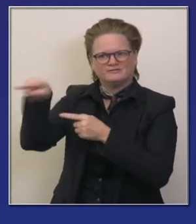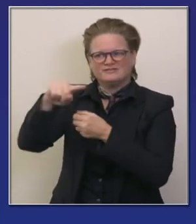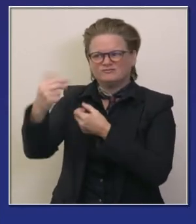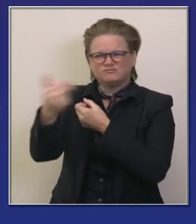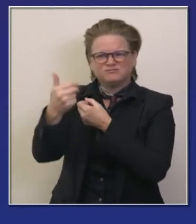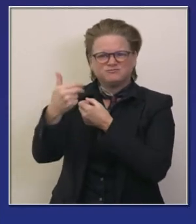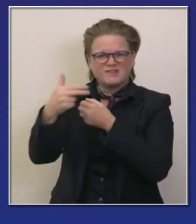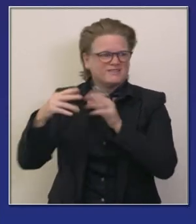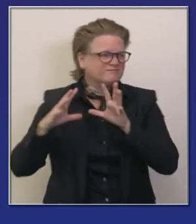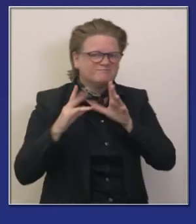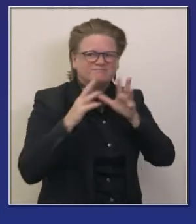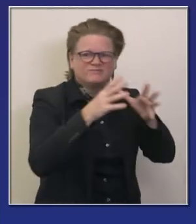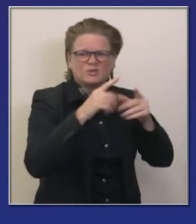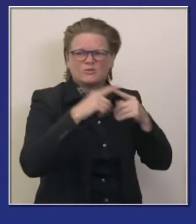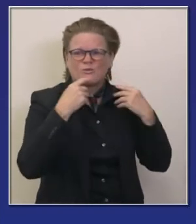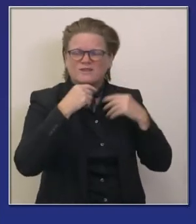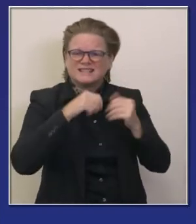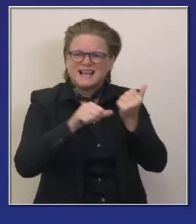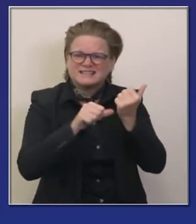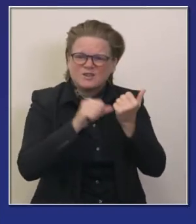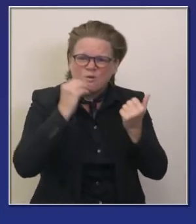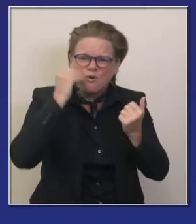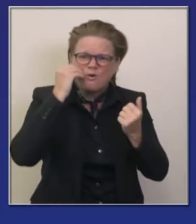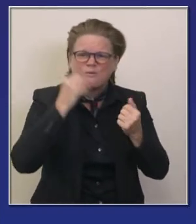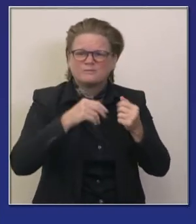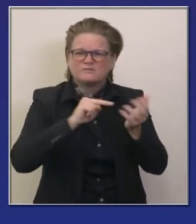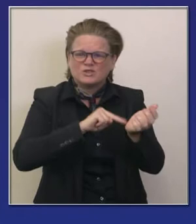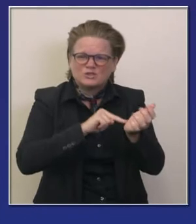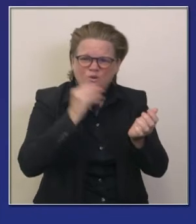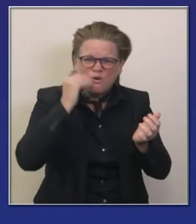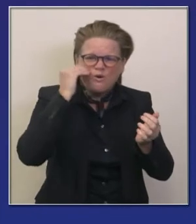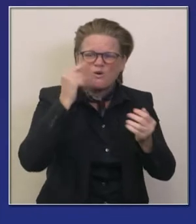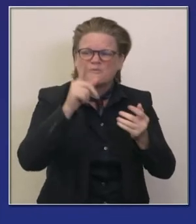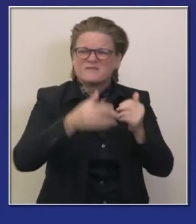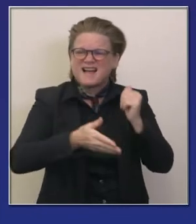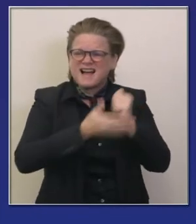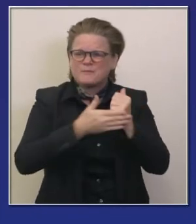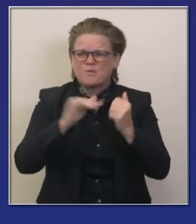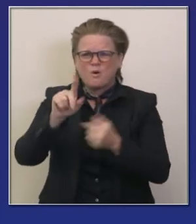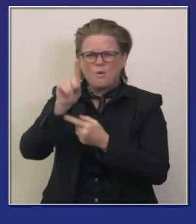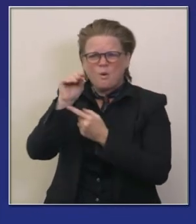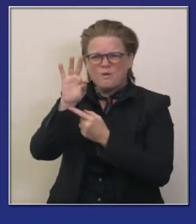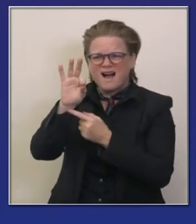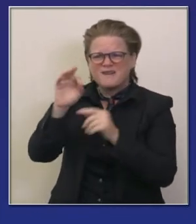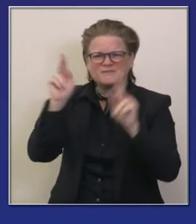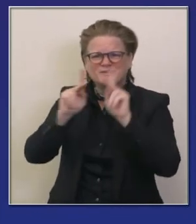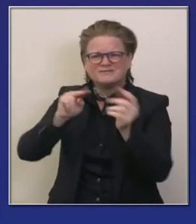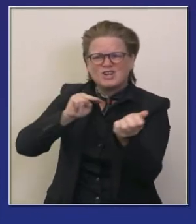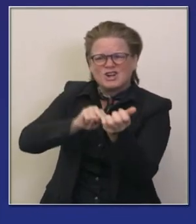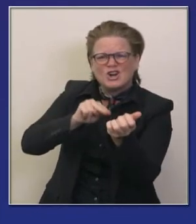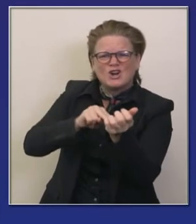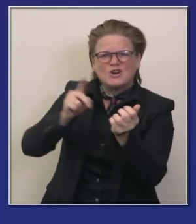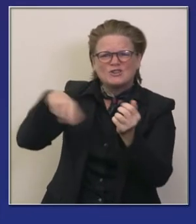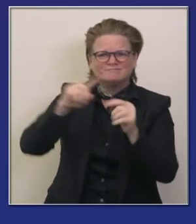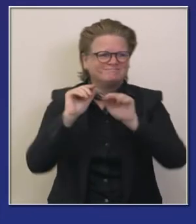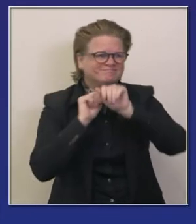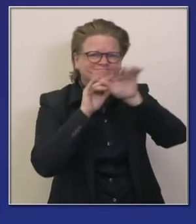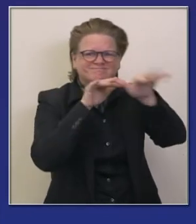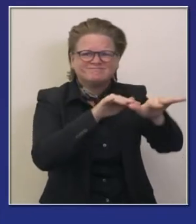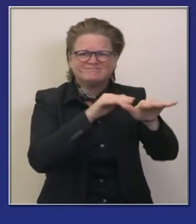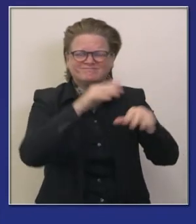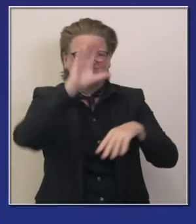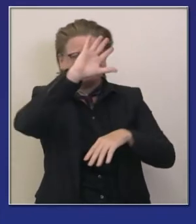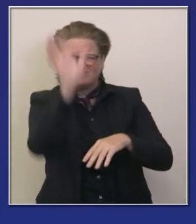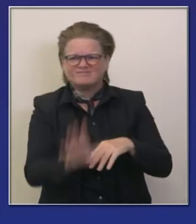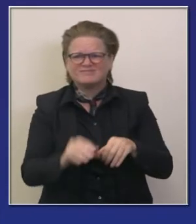activamente muchos están por ser activados en más de 900 instalaciones han estado